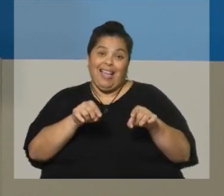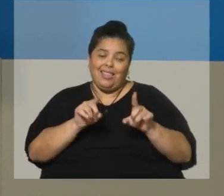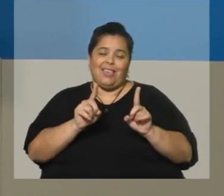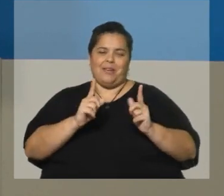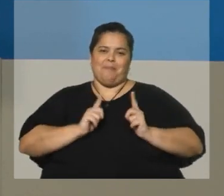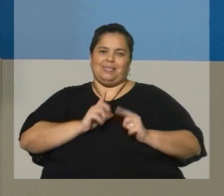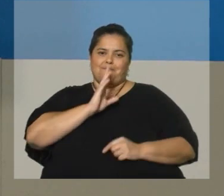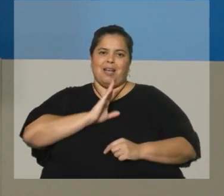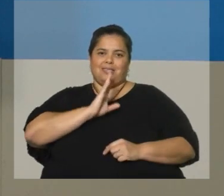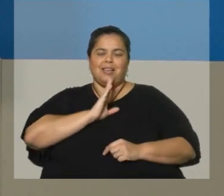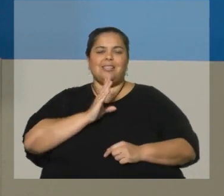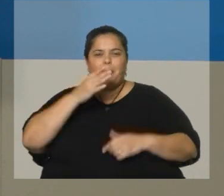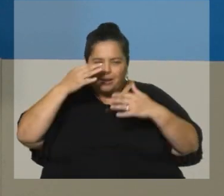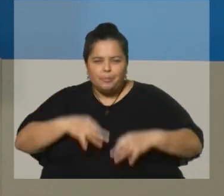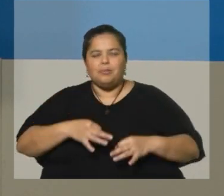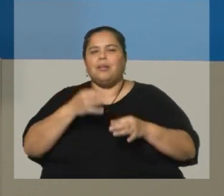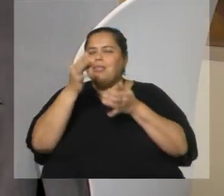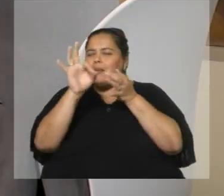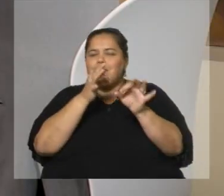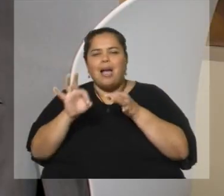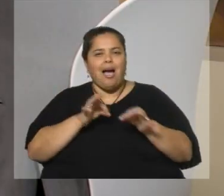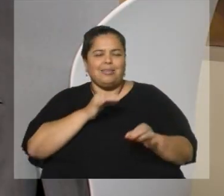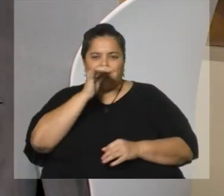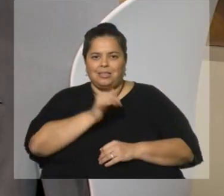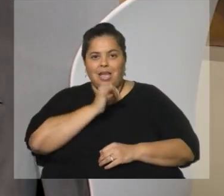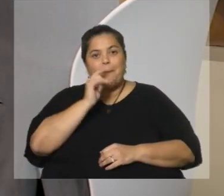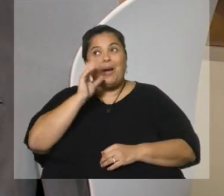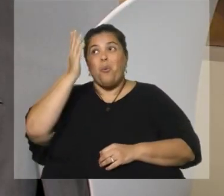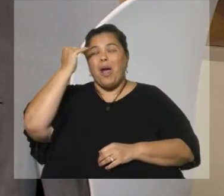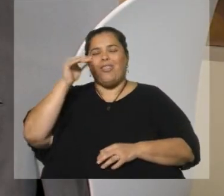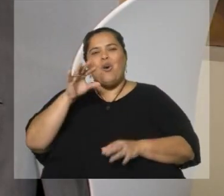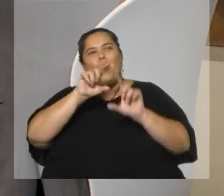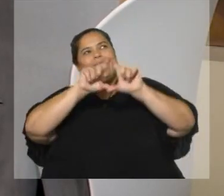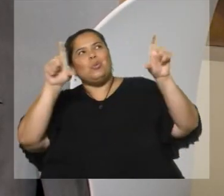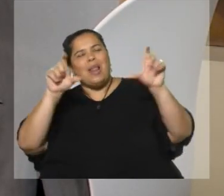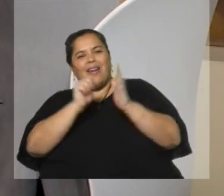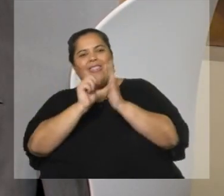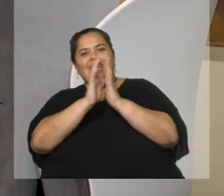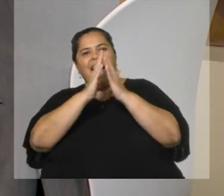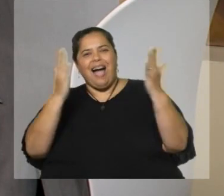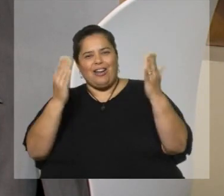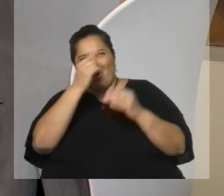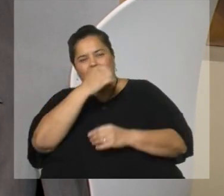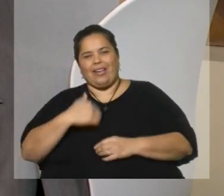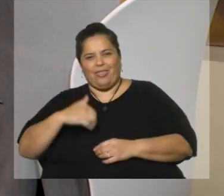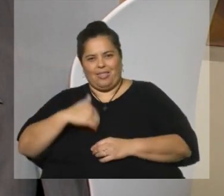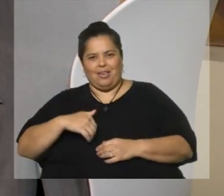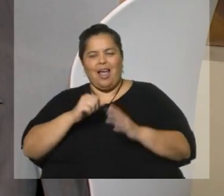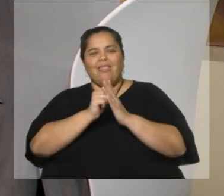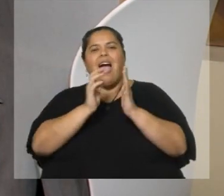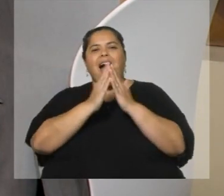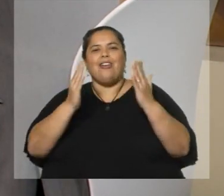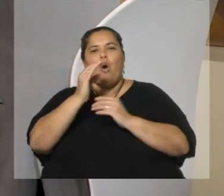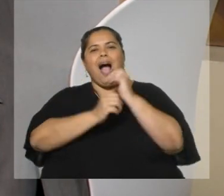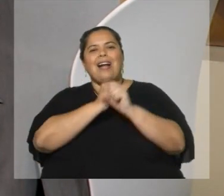paciencia para los datos con cortes finos. Me acuerdo a titular en Argentina de un diario en el año 82, creo que era, justo